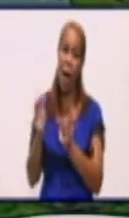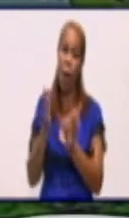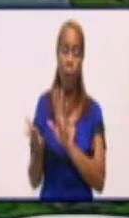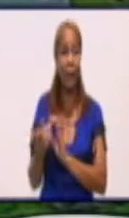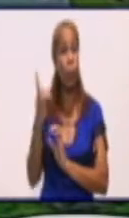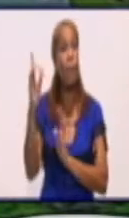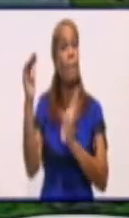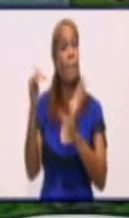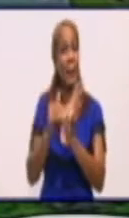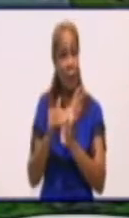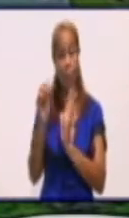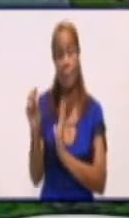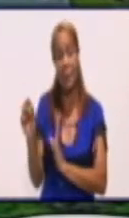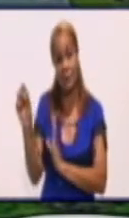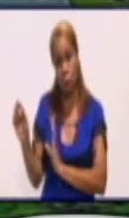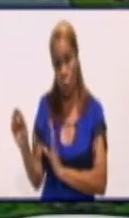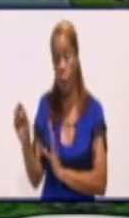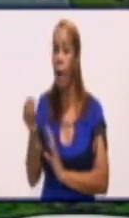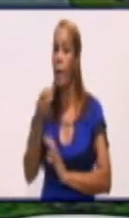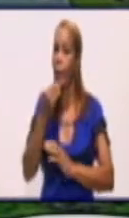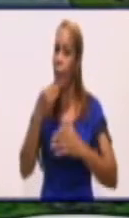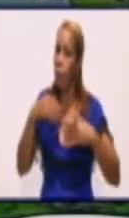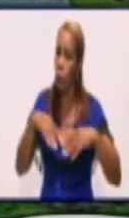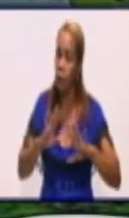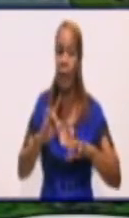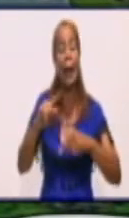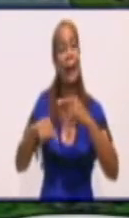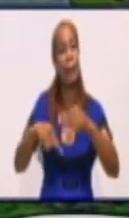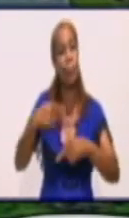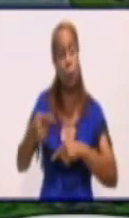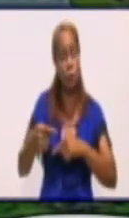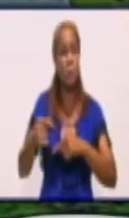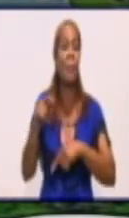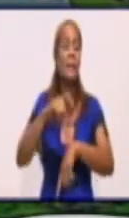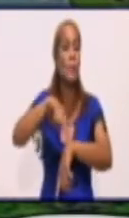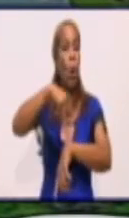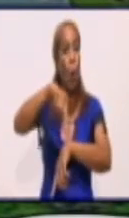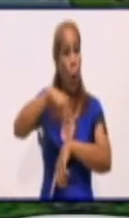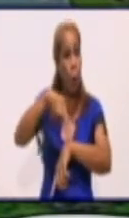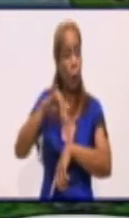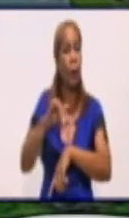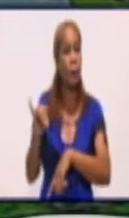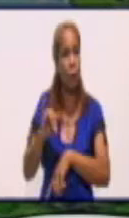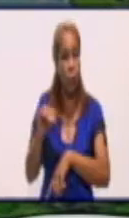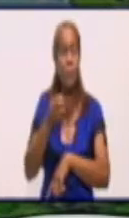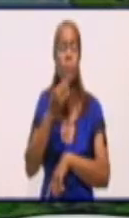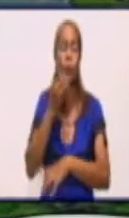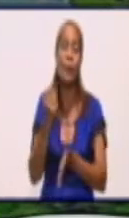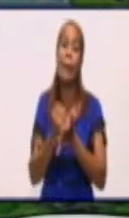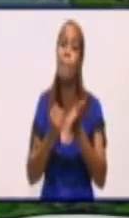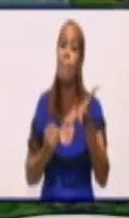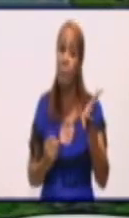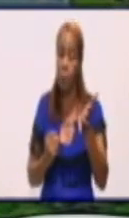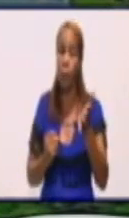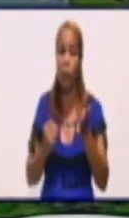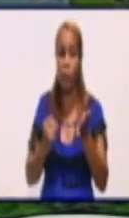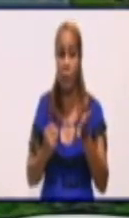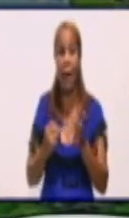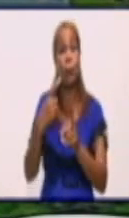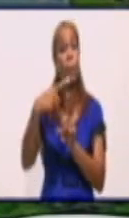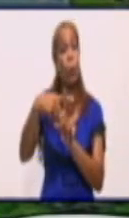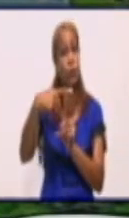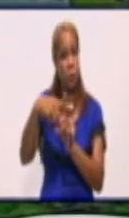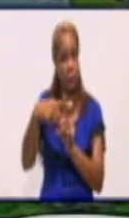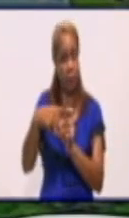personas que en las próximas horas pudieran aparecer como positivas a esta peligrosa enfermedad. Destacar también,